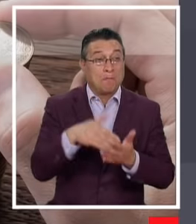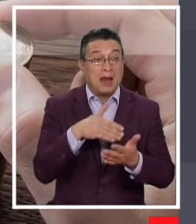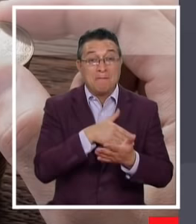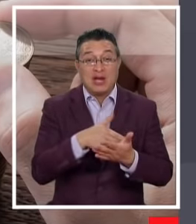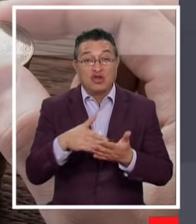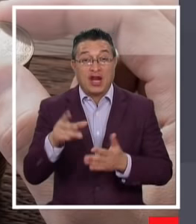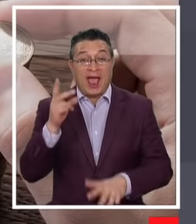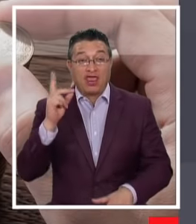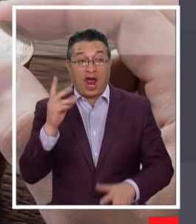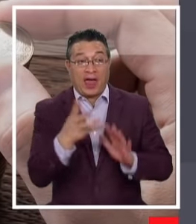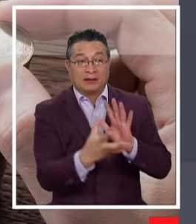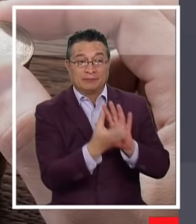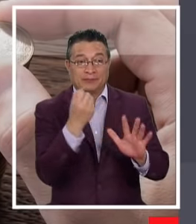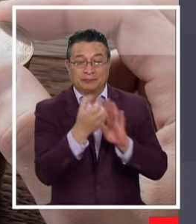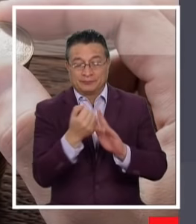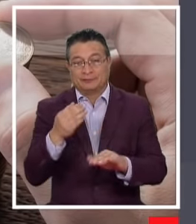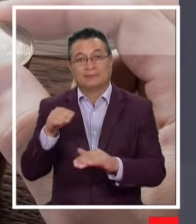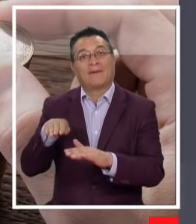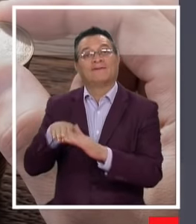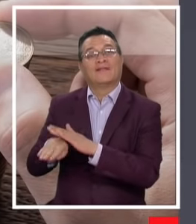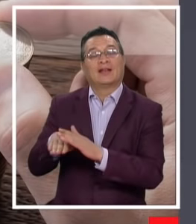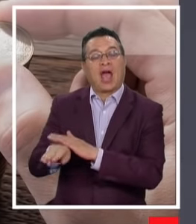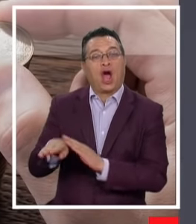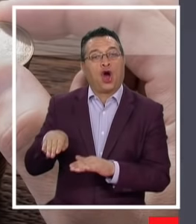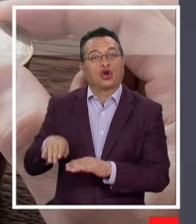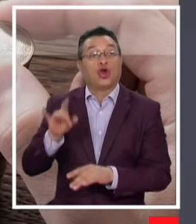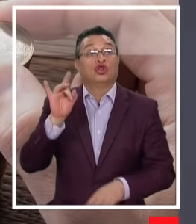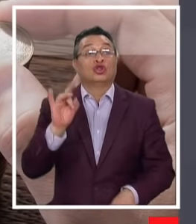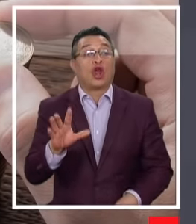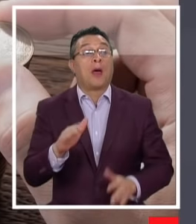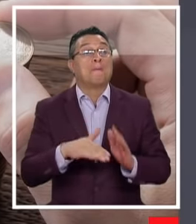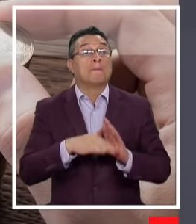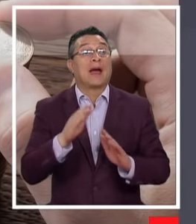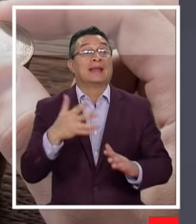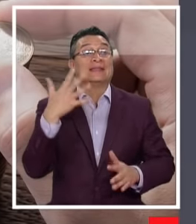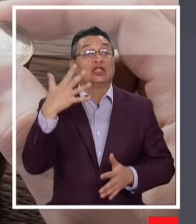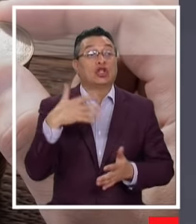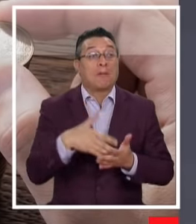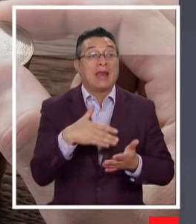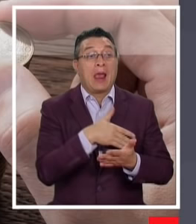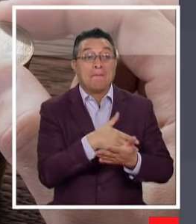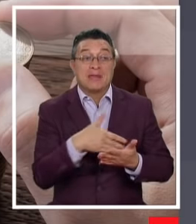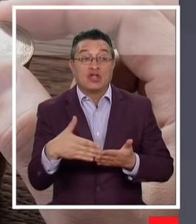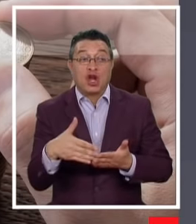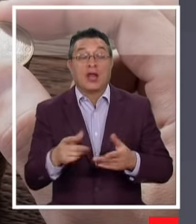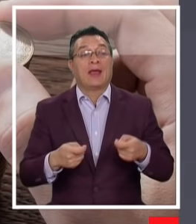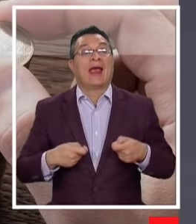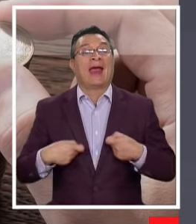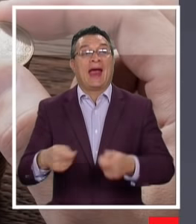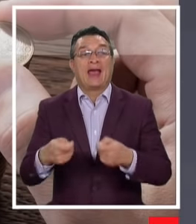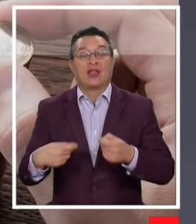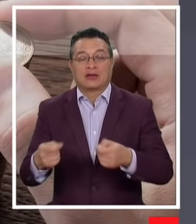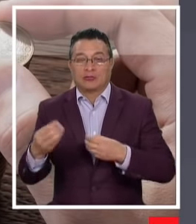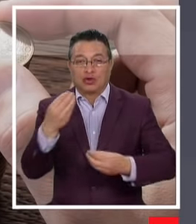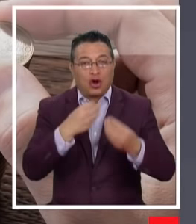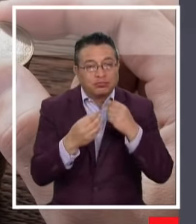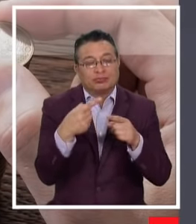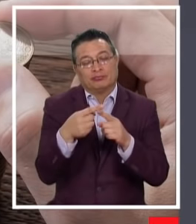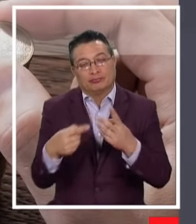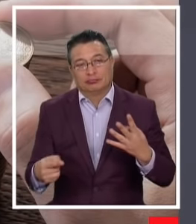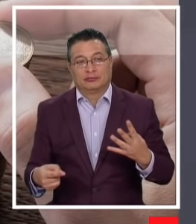dólares Retirados Se han destinado al ahorro Y solo un poco más De 5 mil millones Se ha gastado en consumo